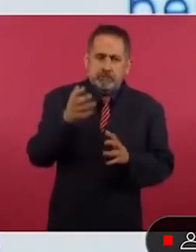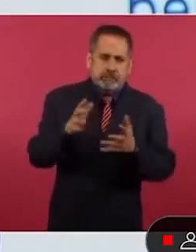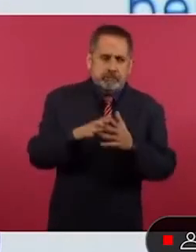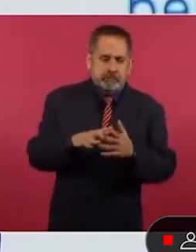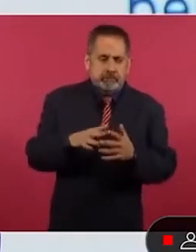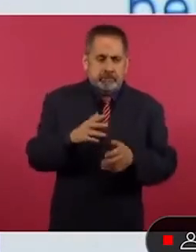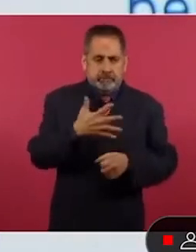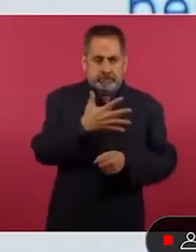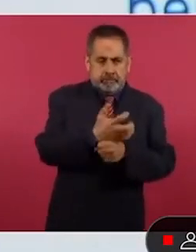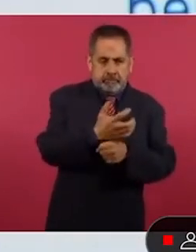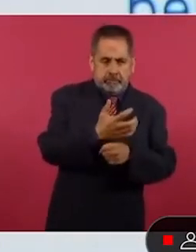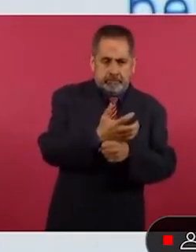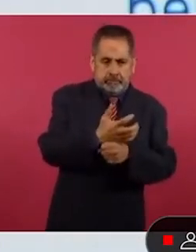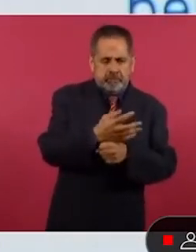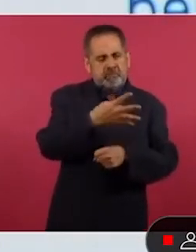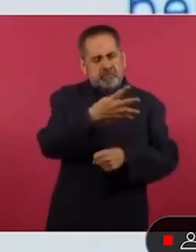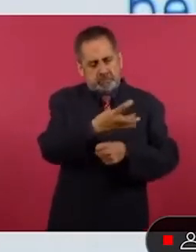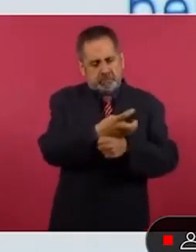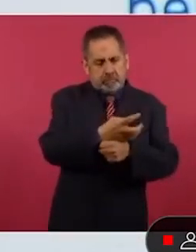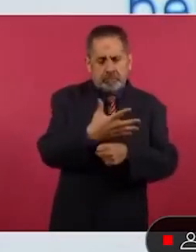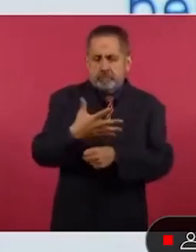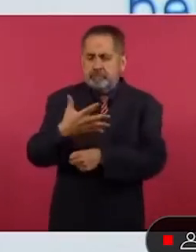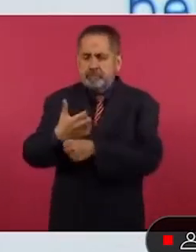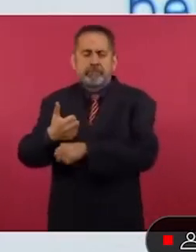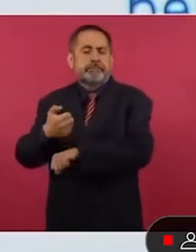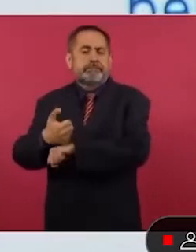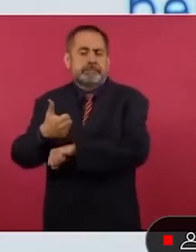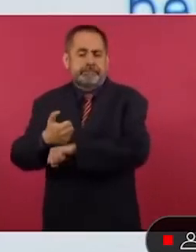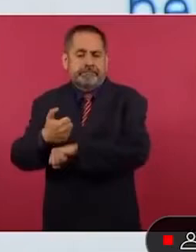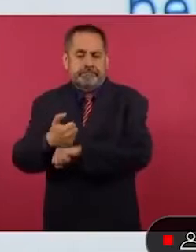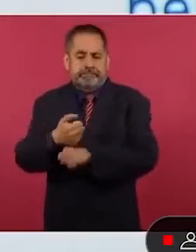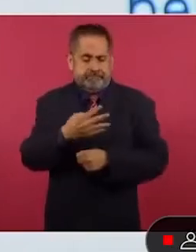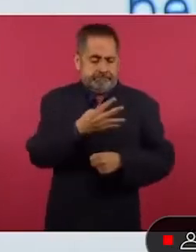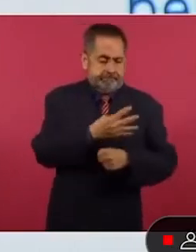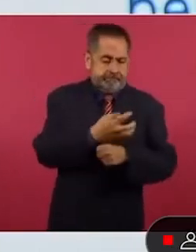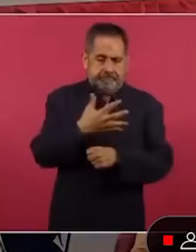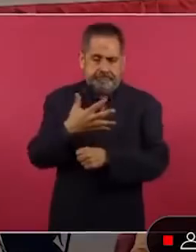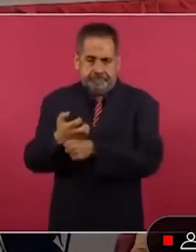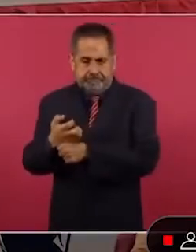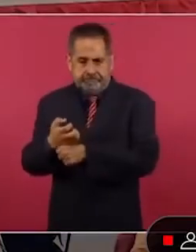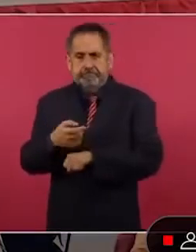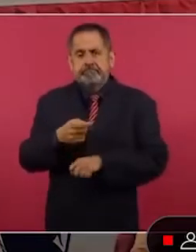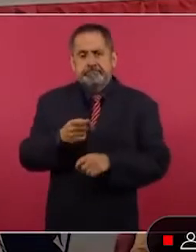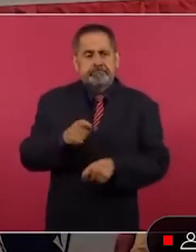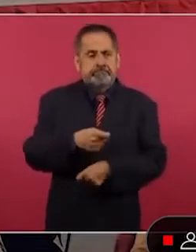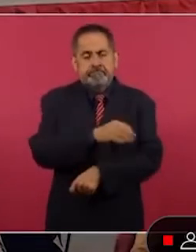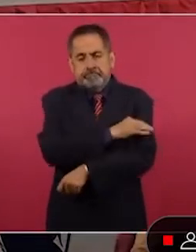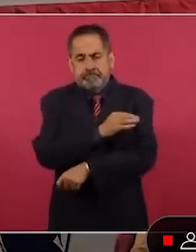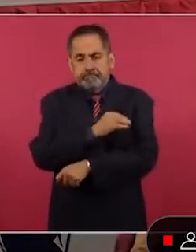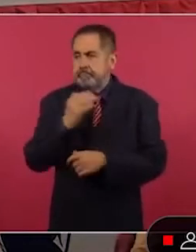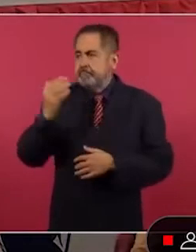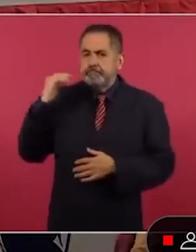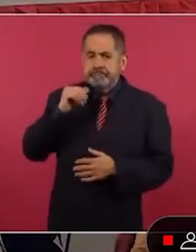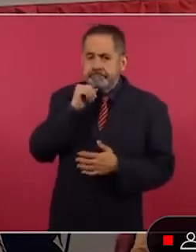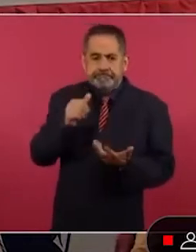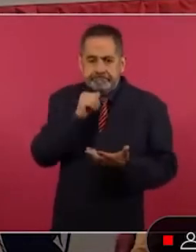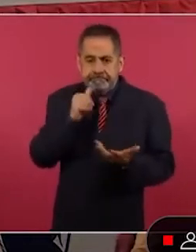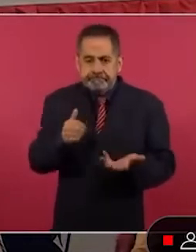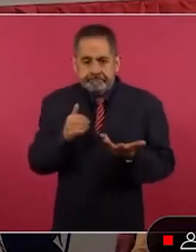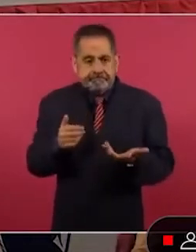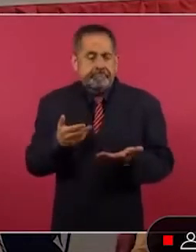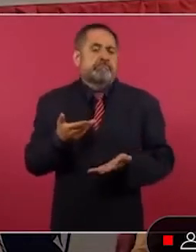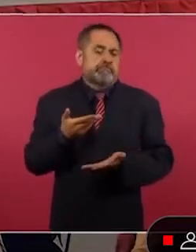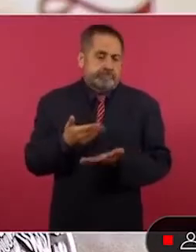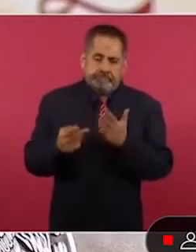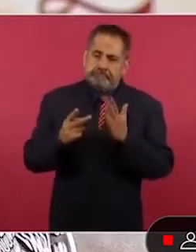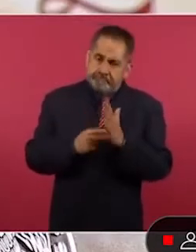cuarto y el quinto año de primaria. Pero como ya no ocurrió esa vacunación, ahora hay que recuperar la